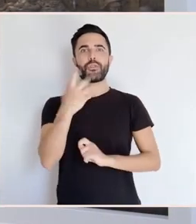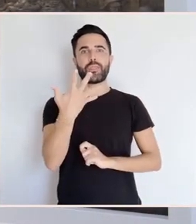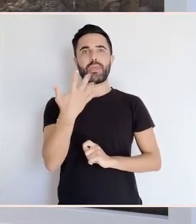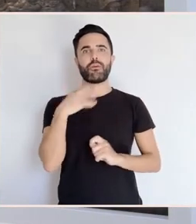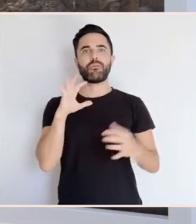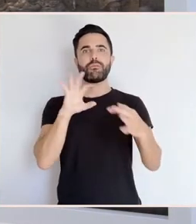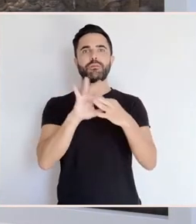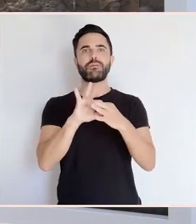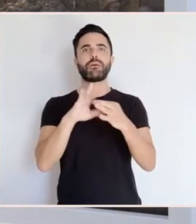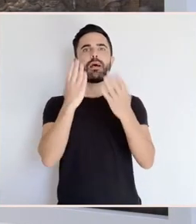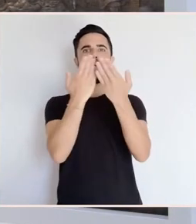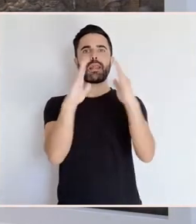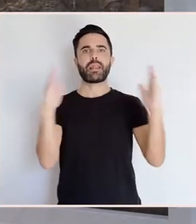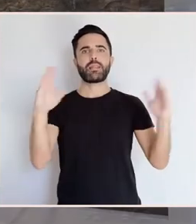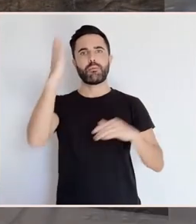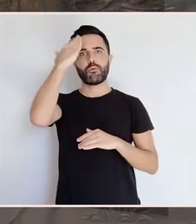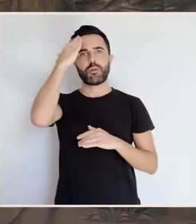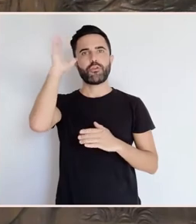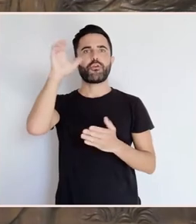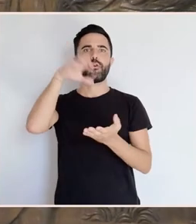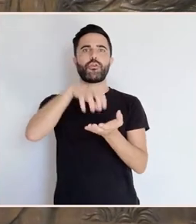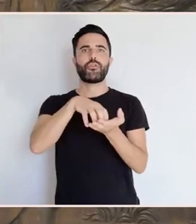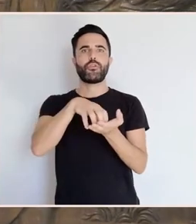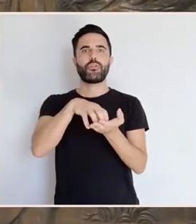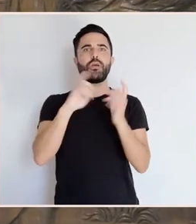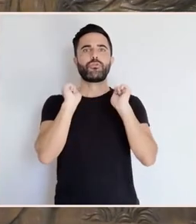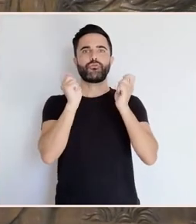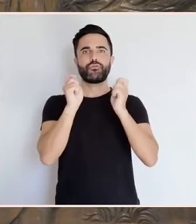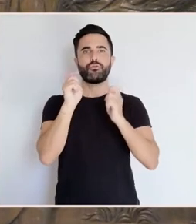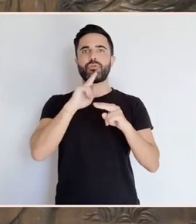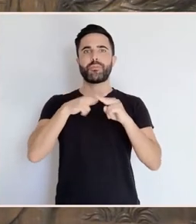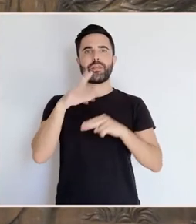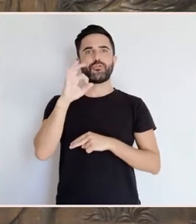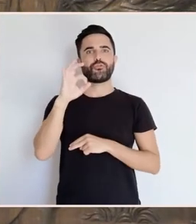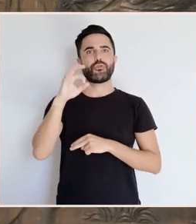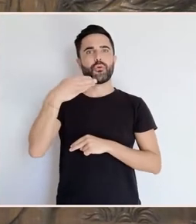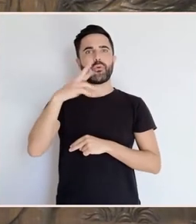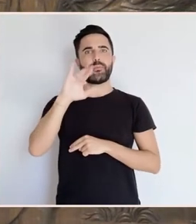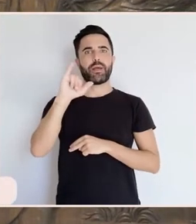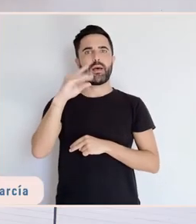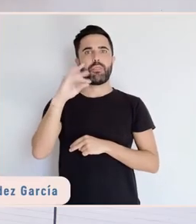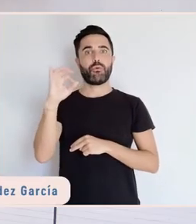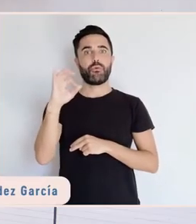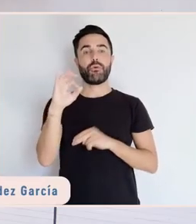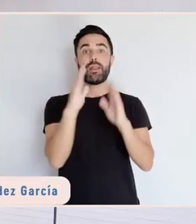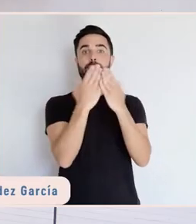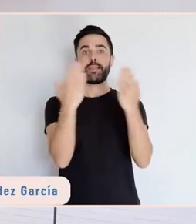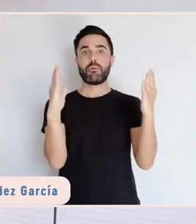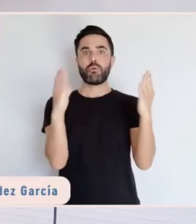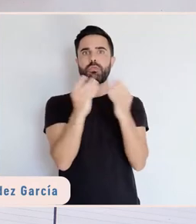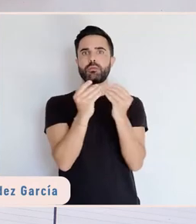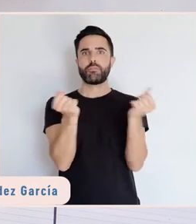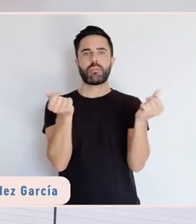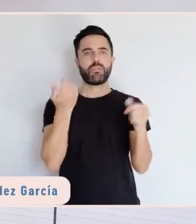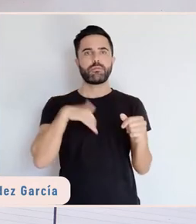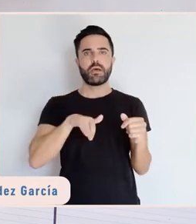ao desaparecido retablo maior de Sobrado dos Monses. Este retablo foi deseñado e trazado por